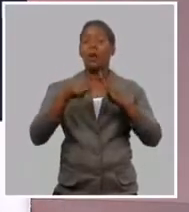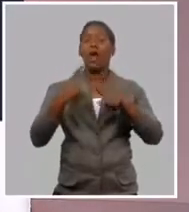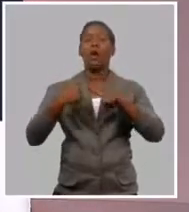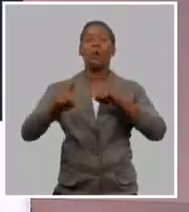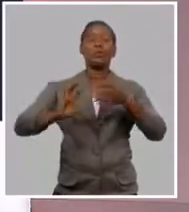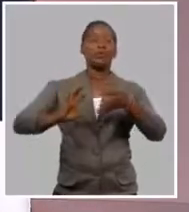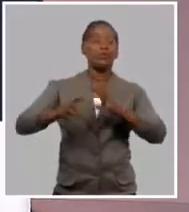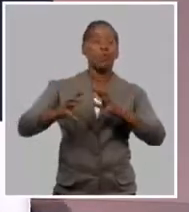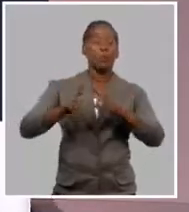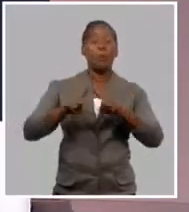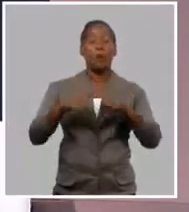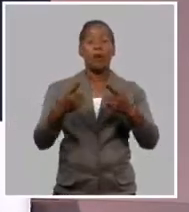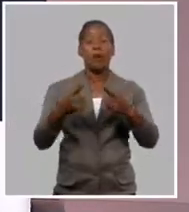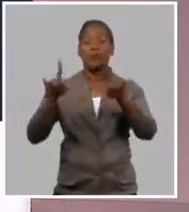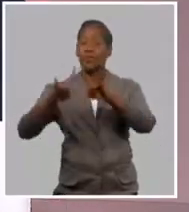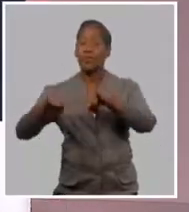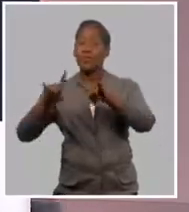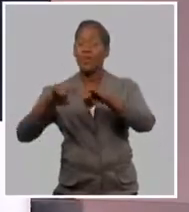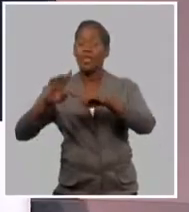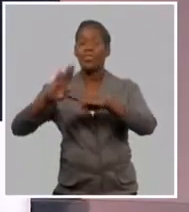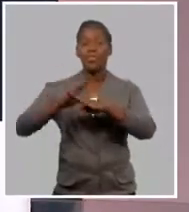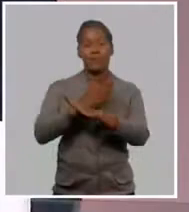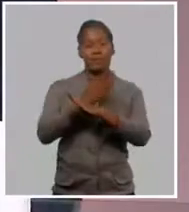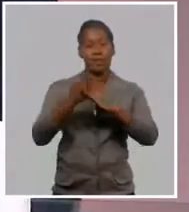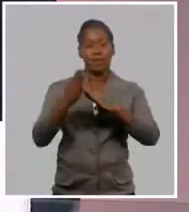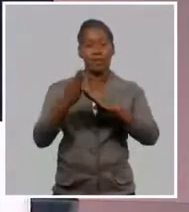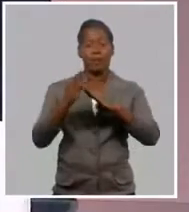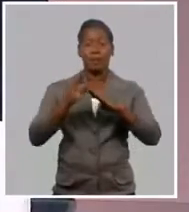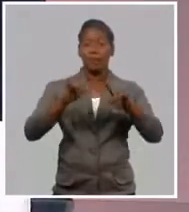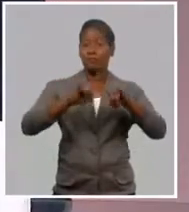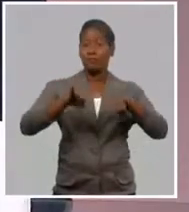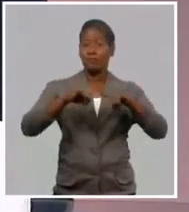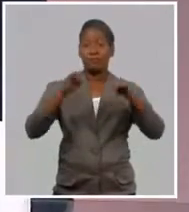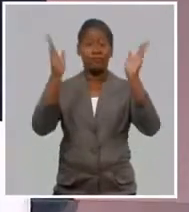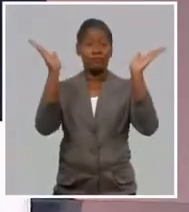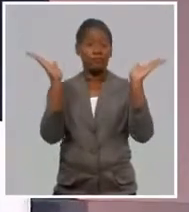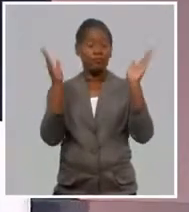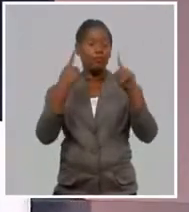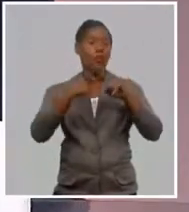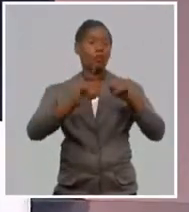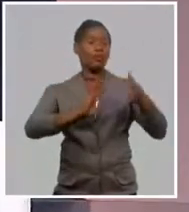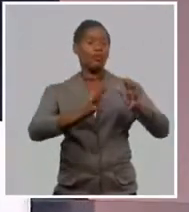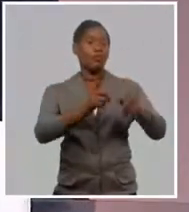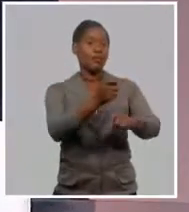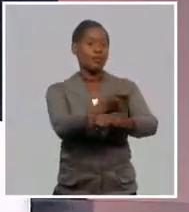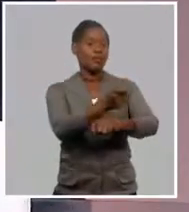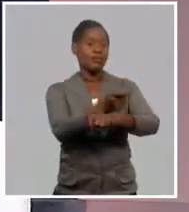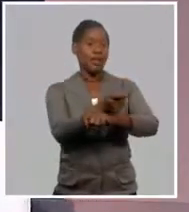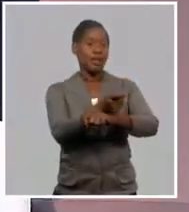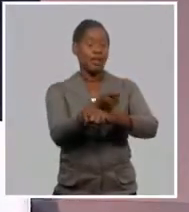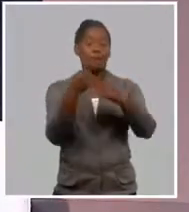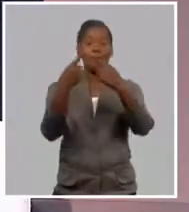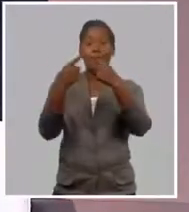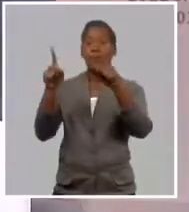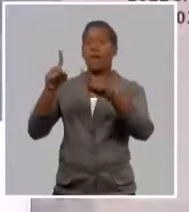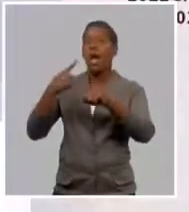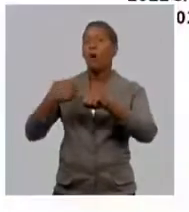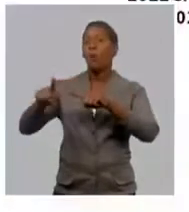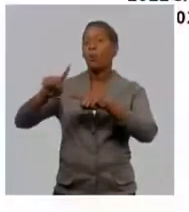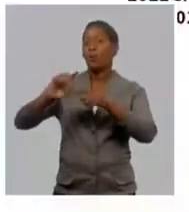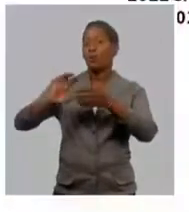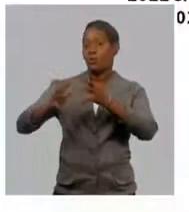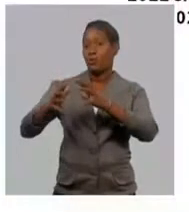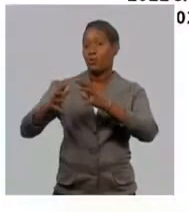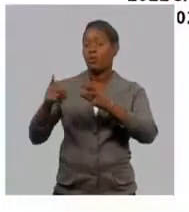unas características y en la Universidad de Habana tiene otras características, pero de igual manera se van a incorporar de manera presencial a la universidad, van a desarrollar el curso